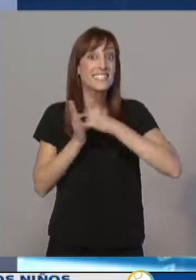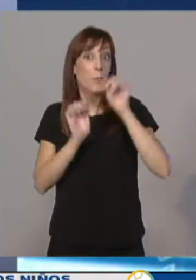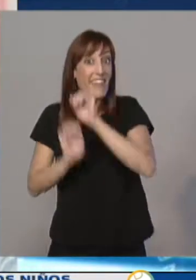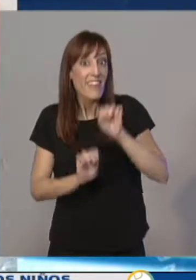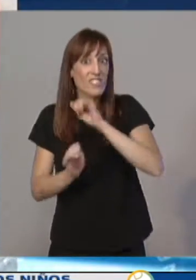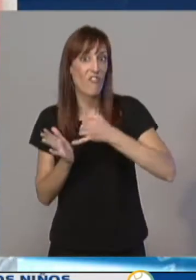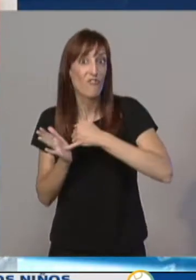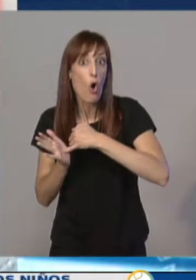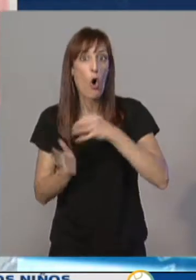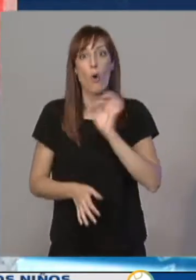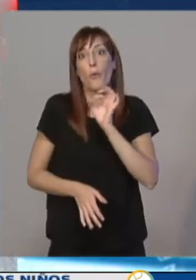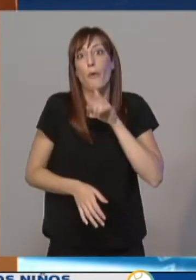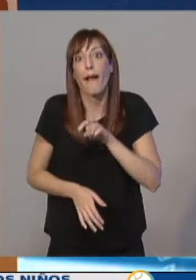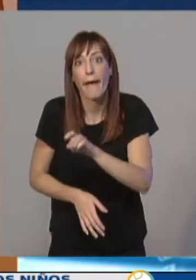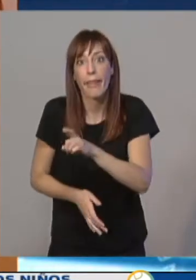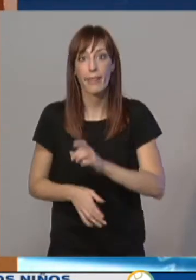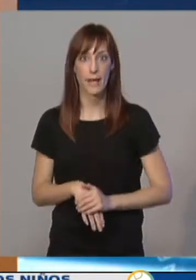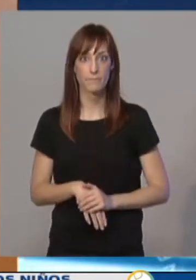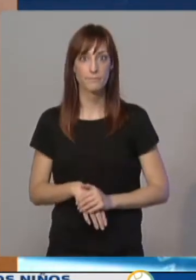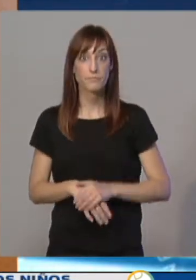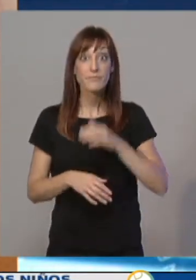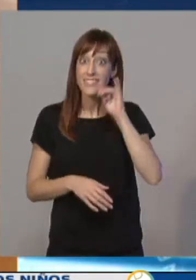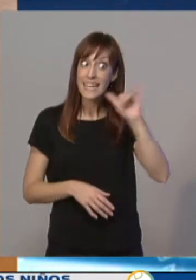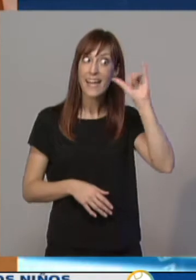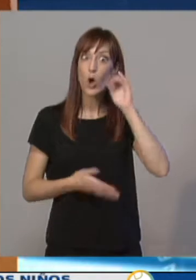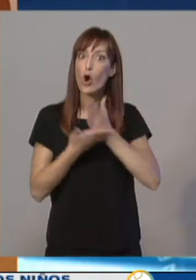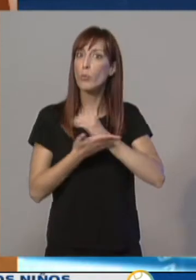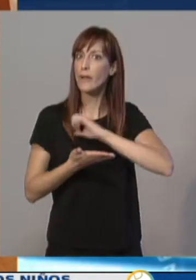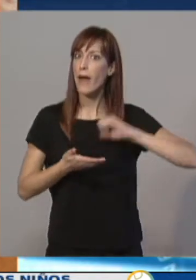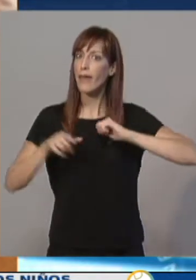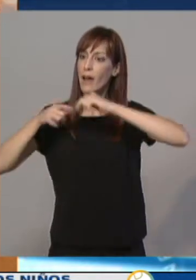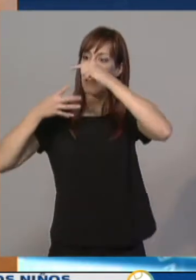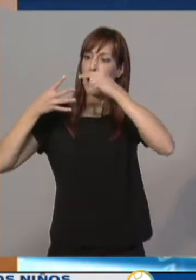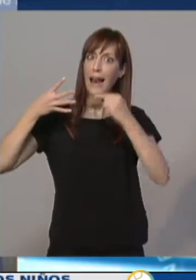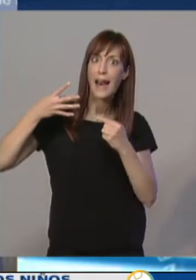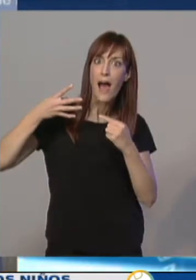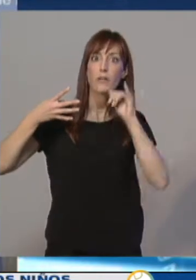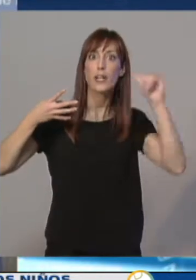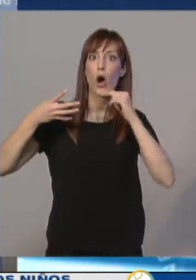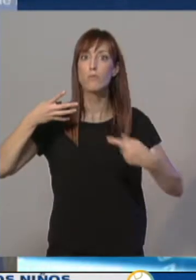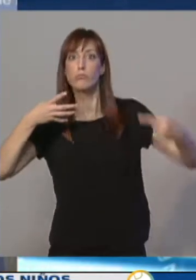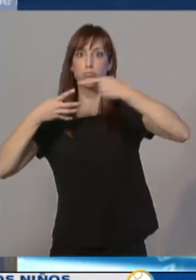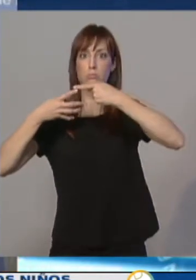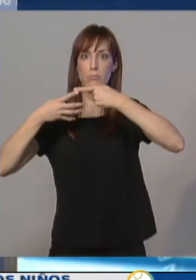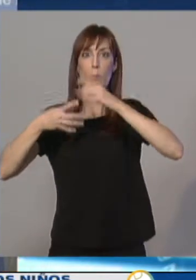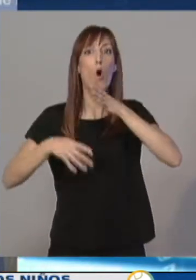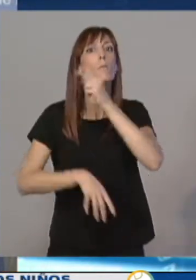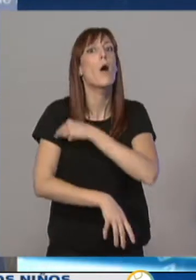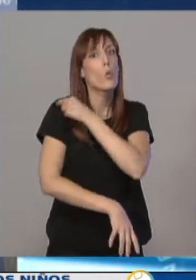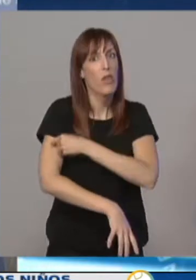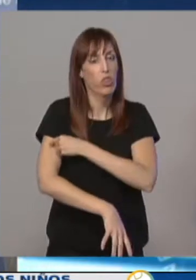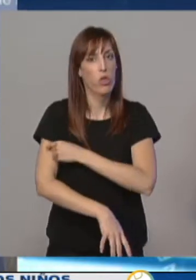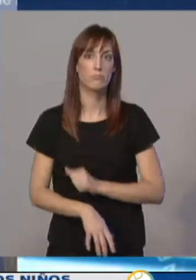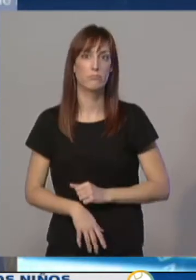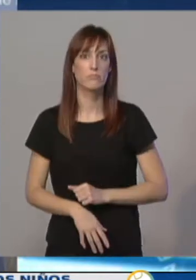cáncer. La Rioja se sitúa en el primer puesto de las comunidades por cobertura de vacunación. En este caso, La Rioja, esta comunidad,